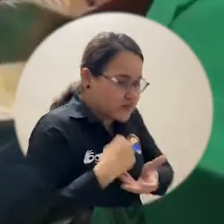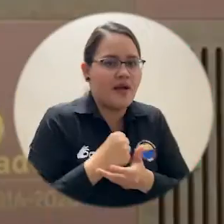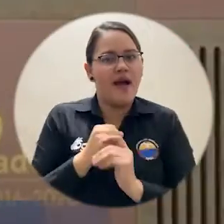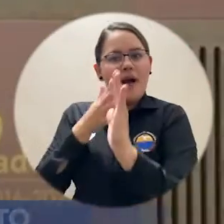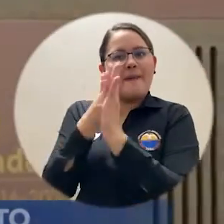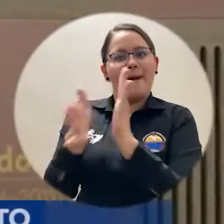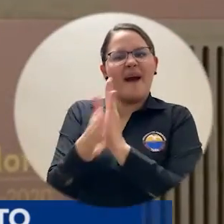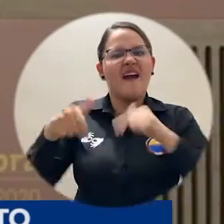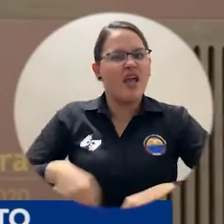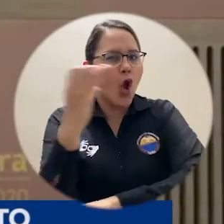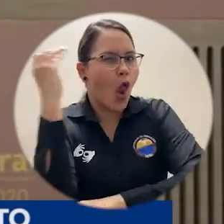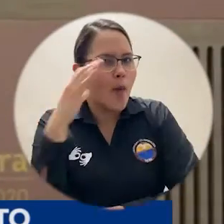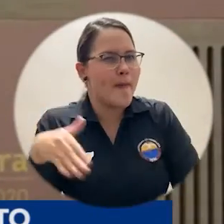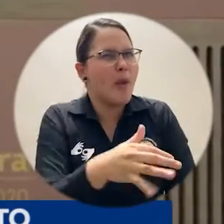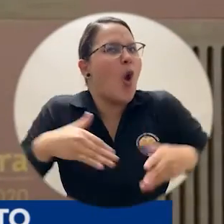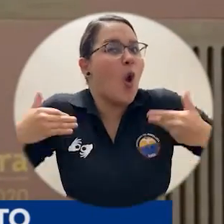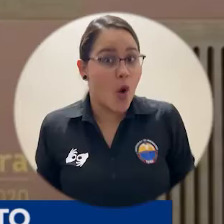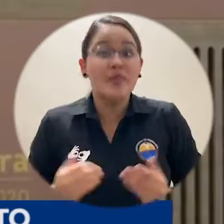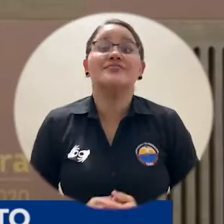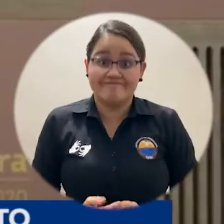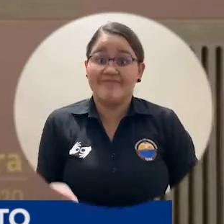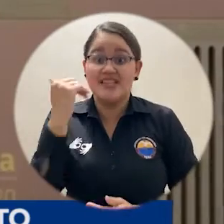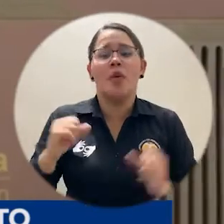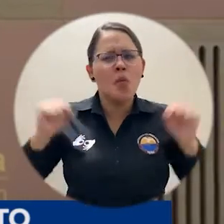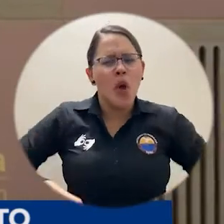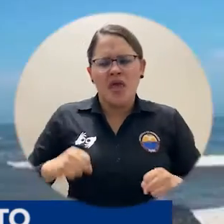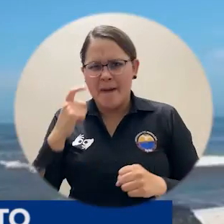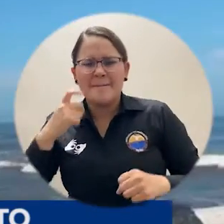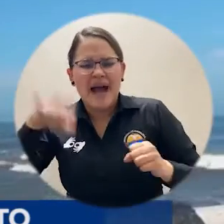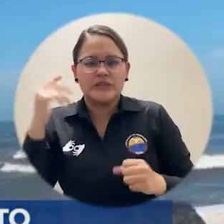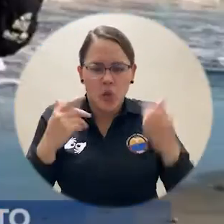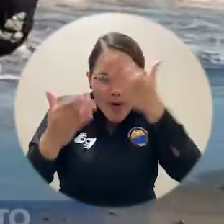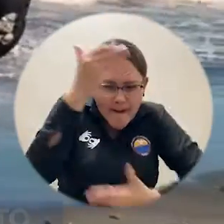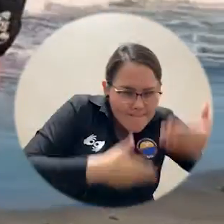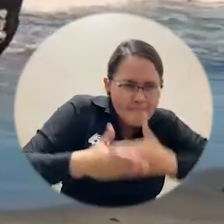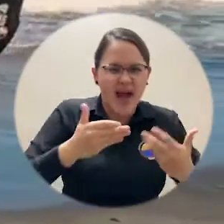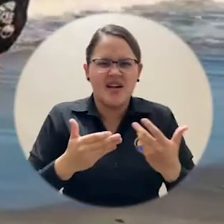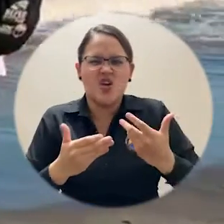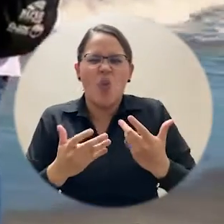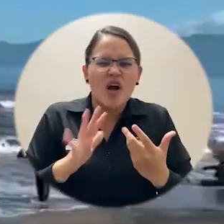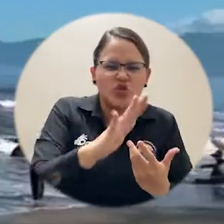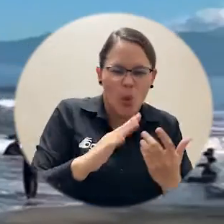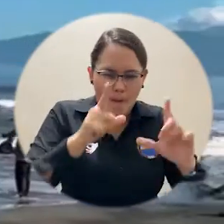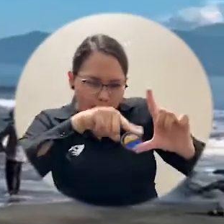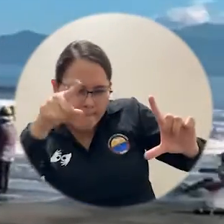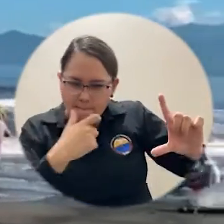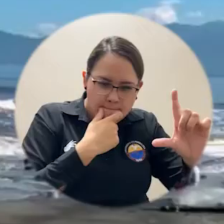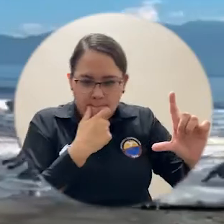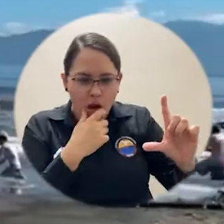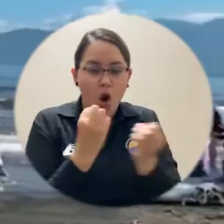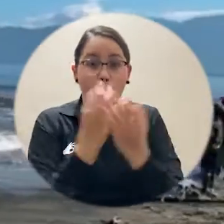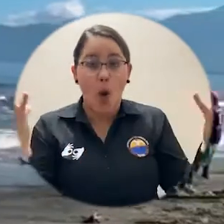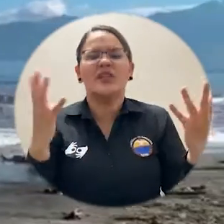elementos para la realización de un análisis funcional de la comercialización de los productos pesqueros. Ponemos a disposición